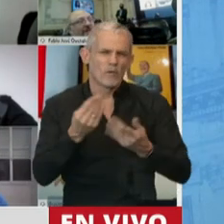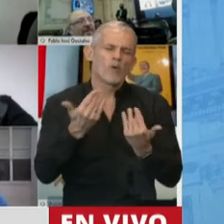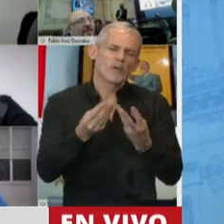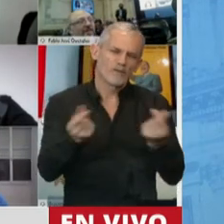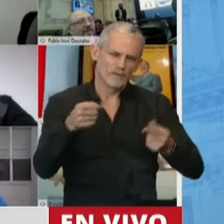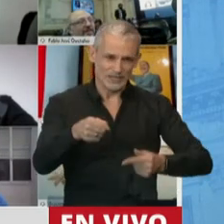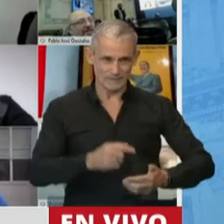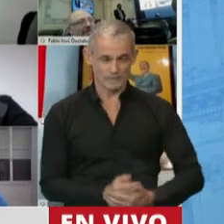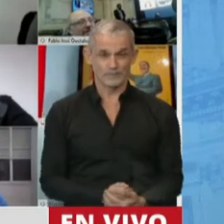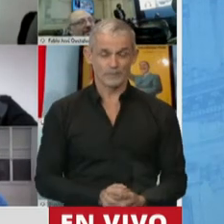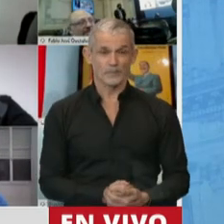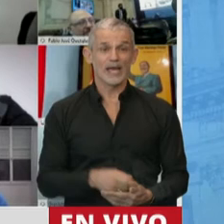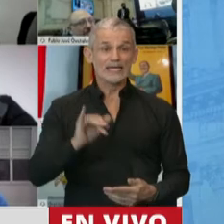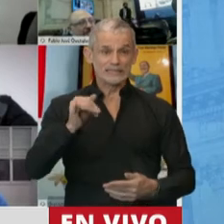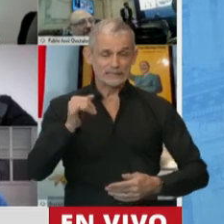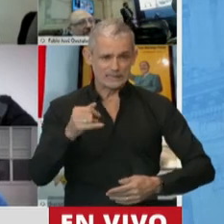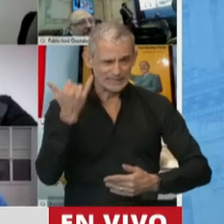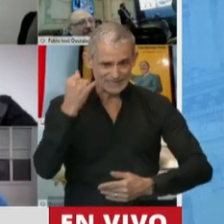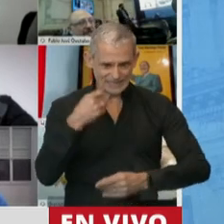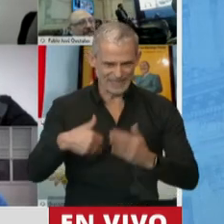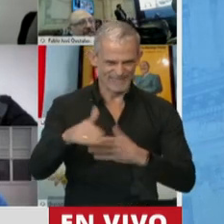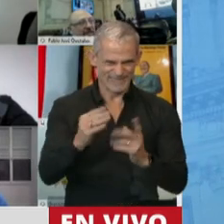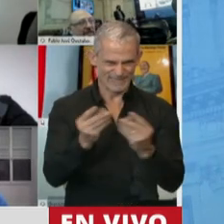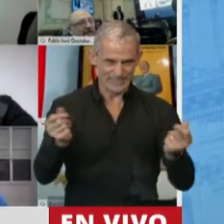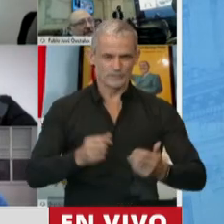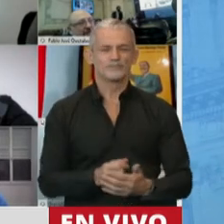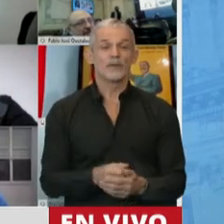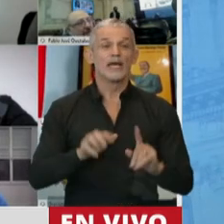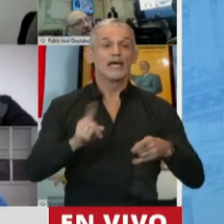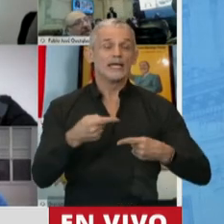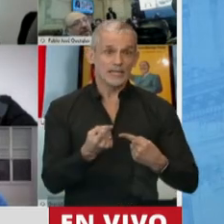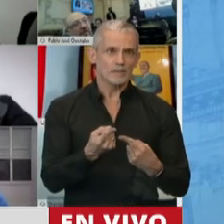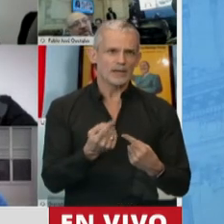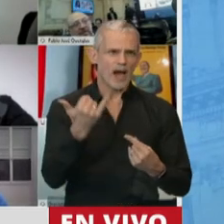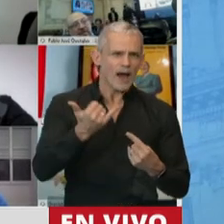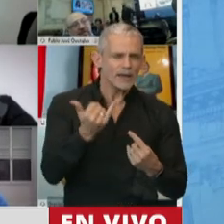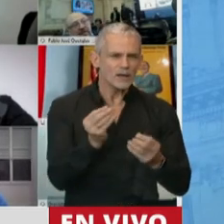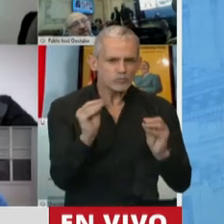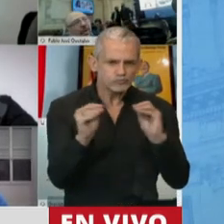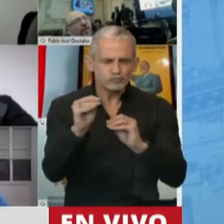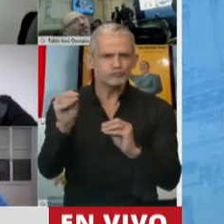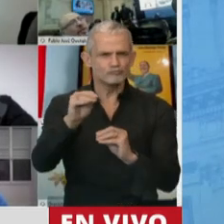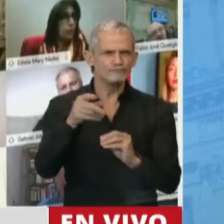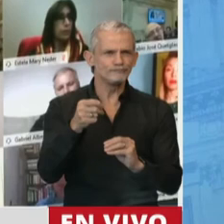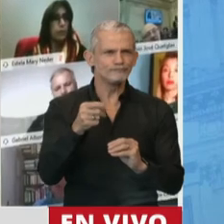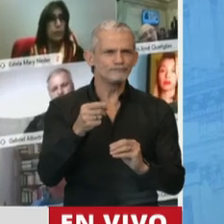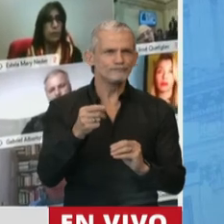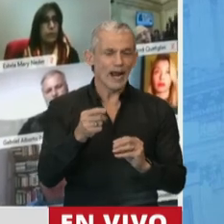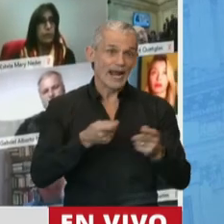redondeando. Sí, sí, señor presidente, ya voy terminando. Y va delegando consideraciones a la